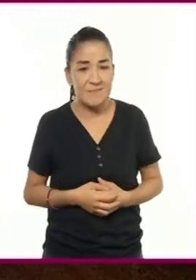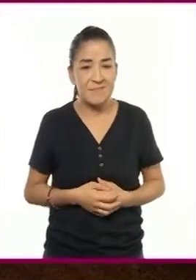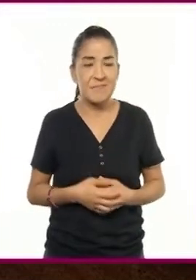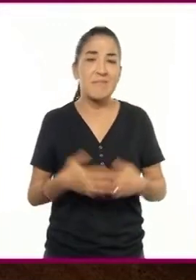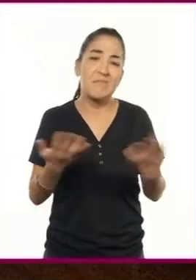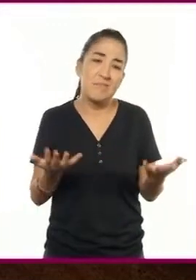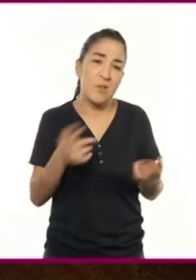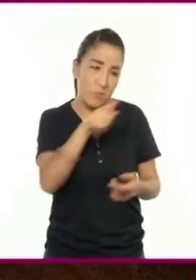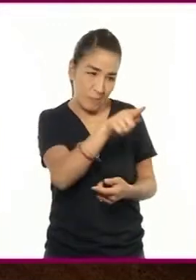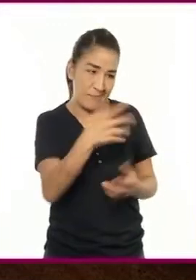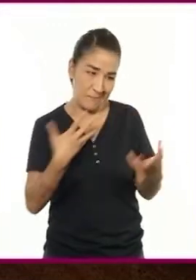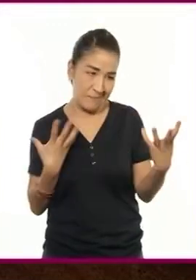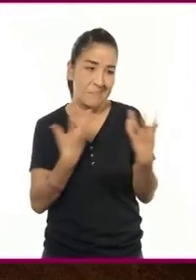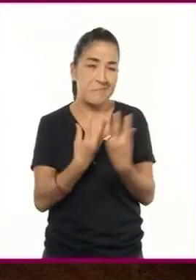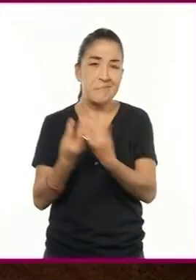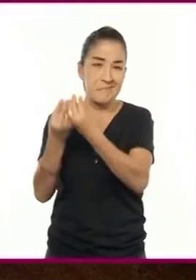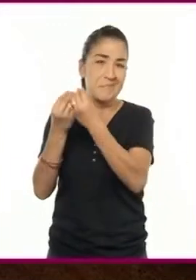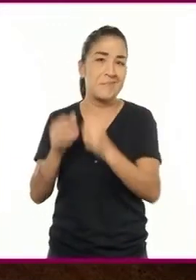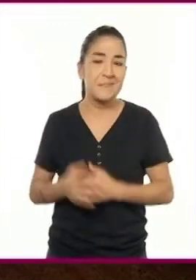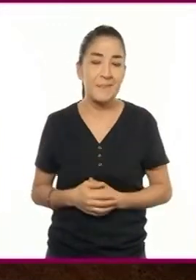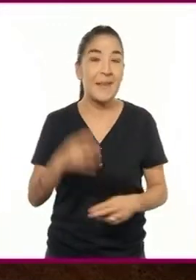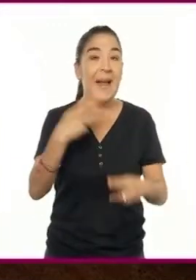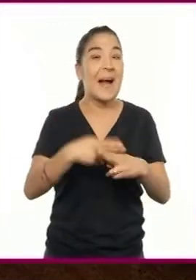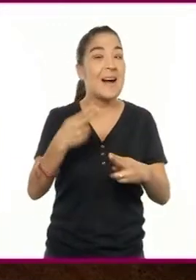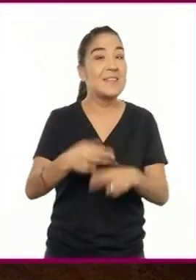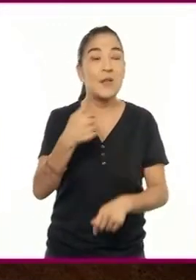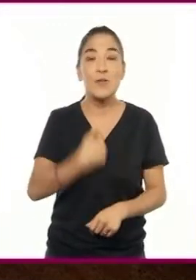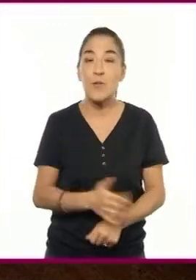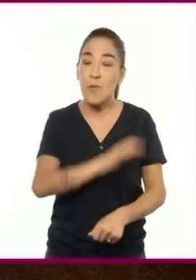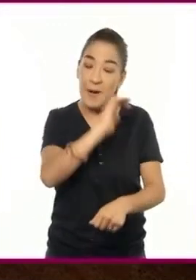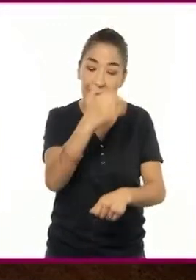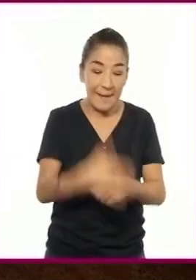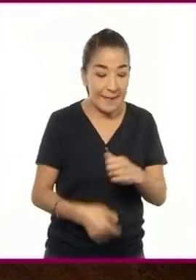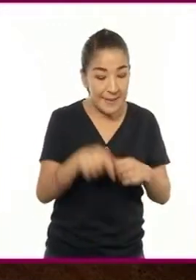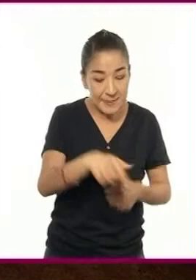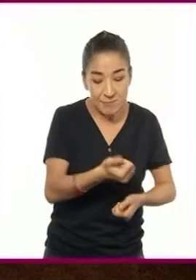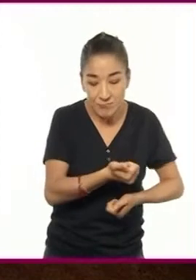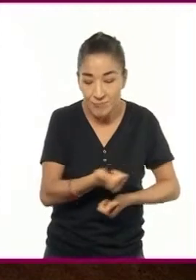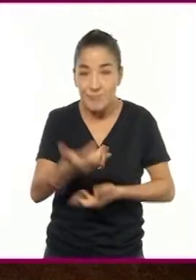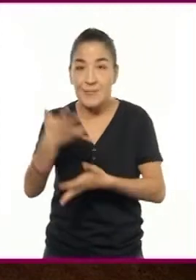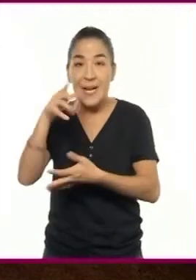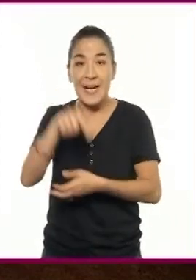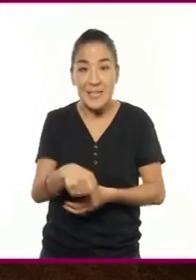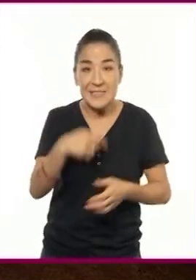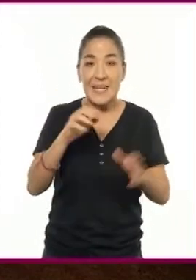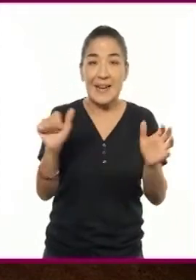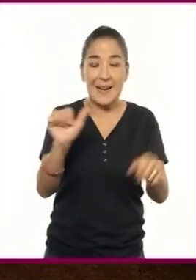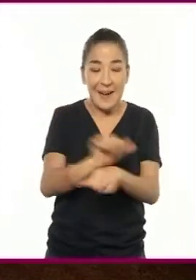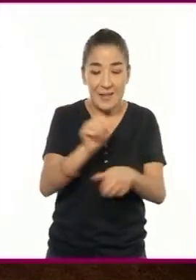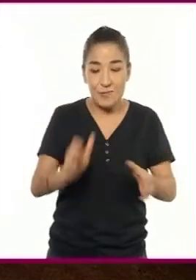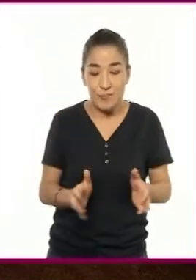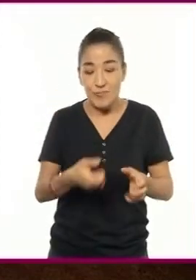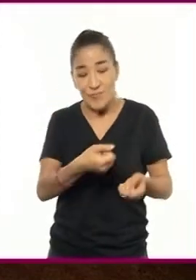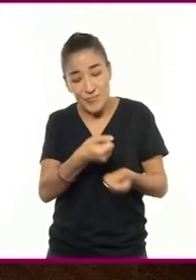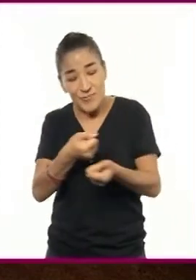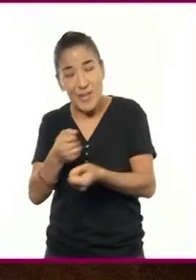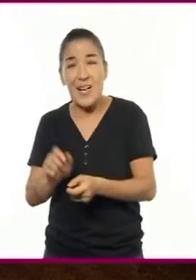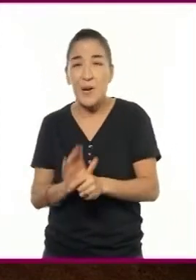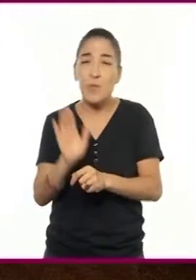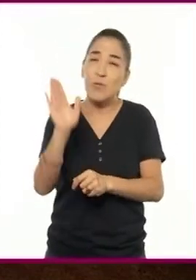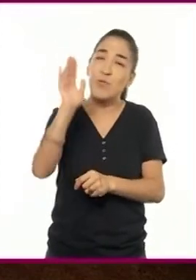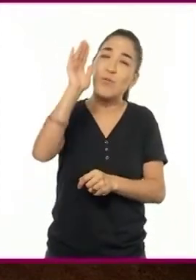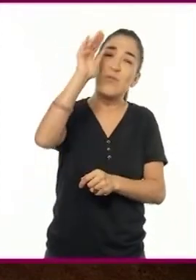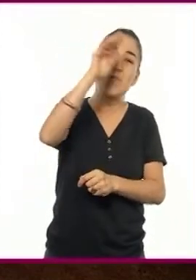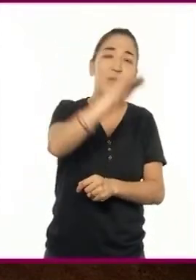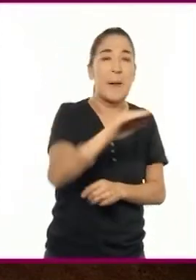Quédate conmigo. Hasta que yo termine de transportar con mi carretilla toda la montaña,